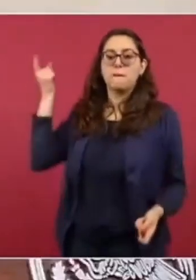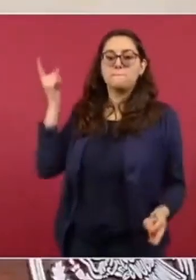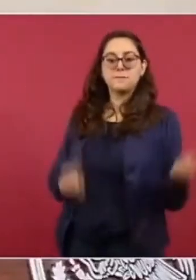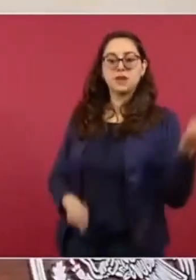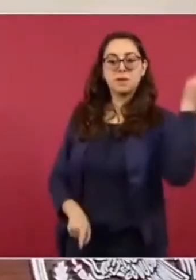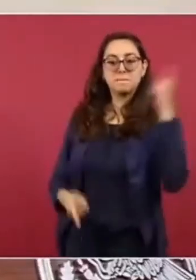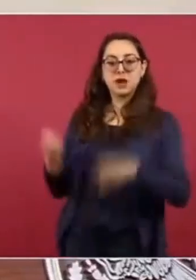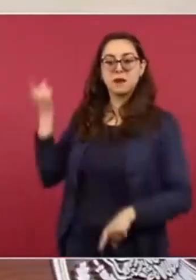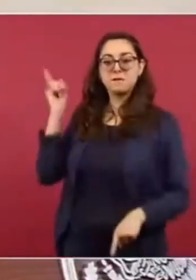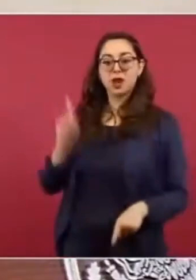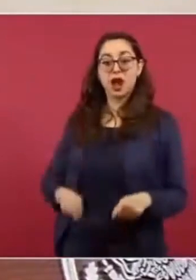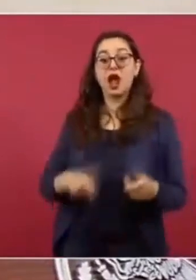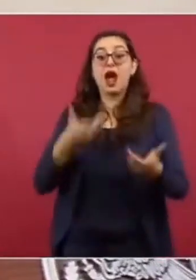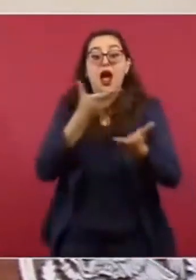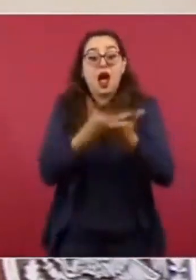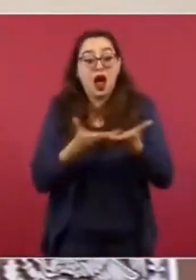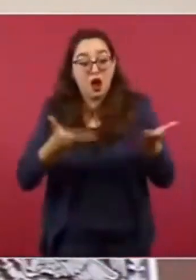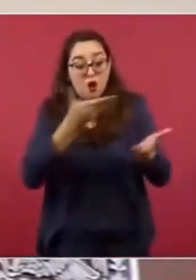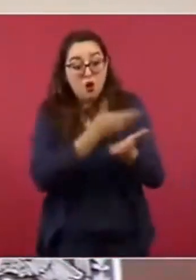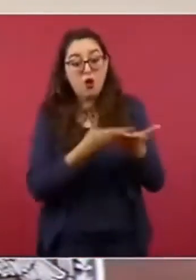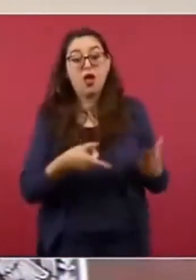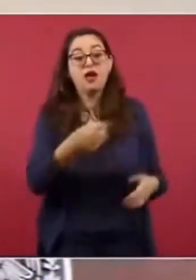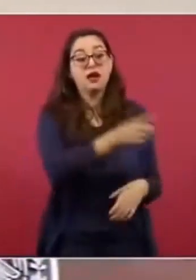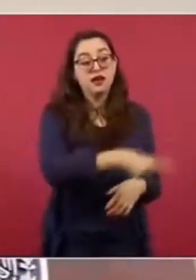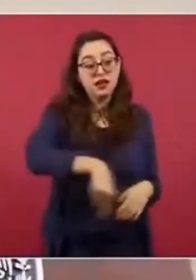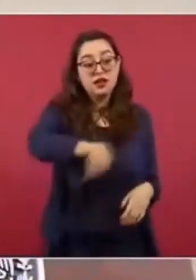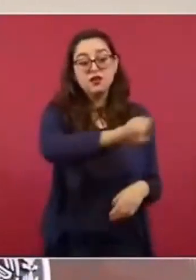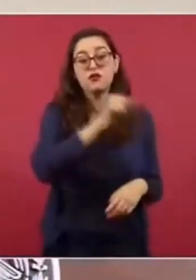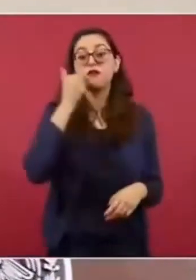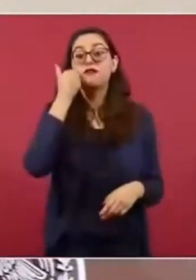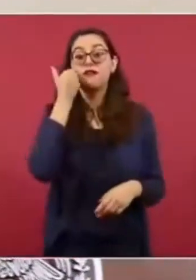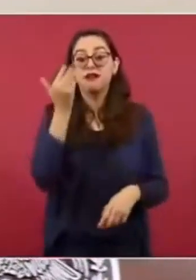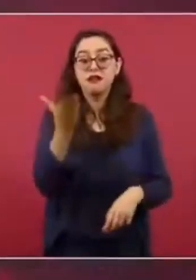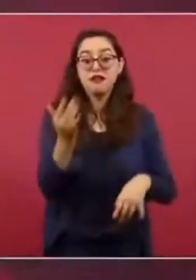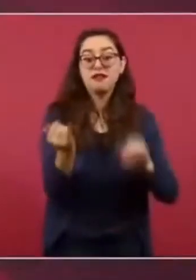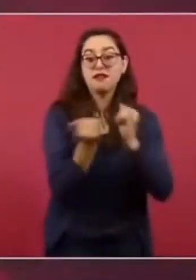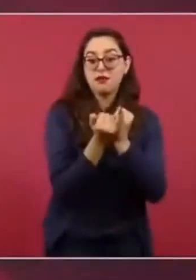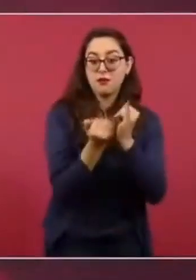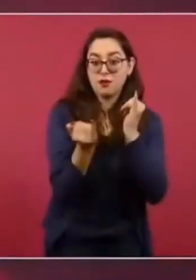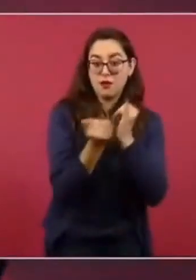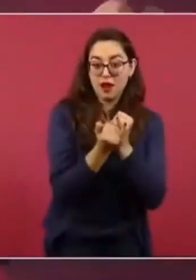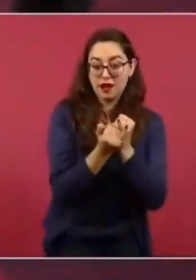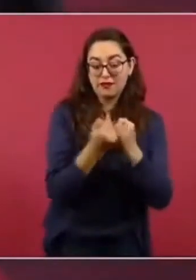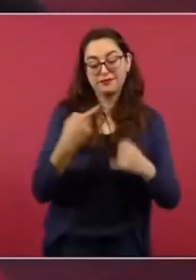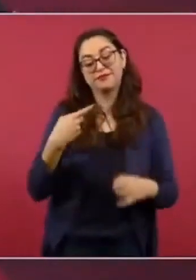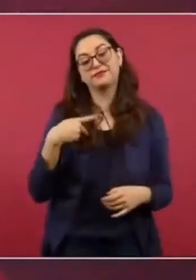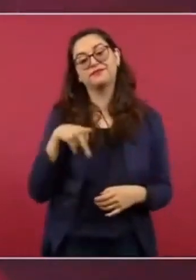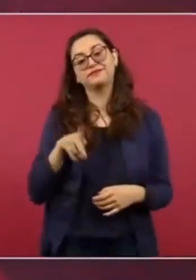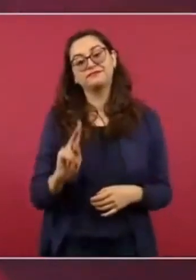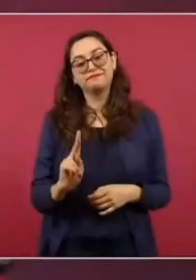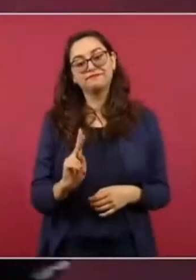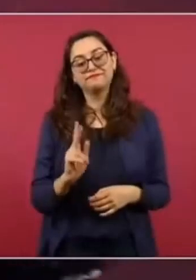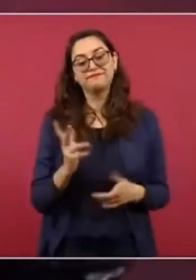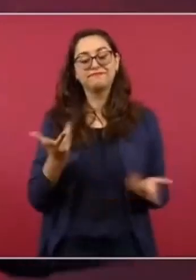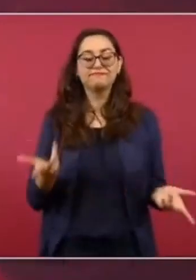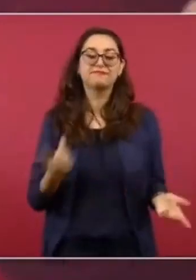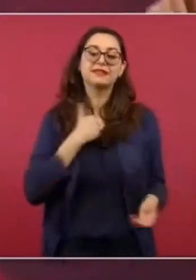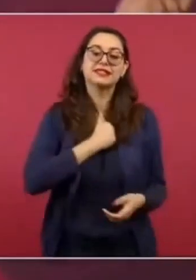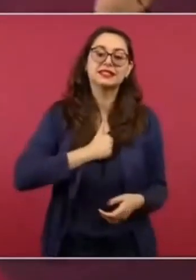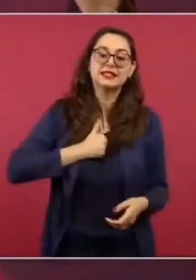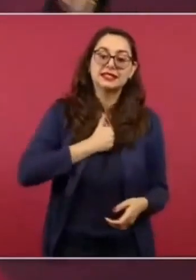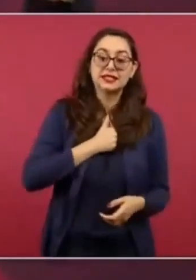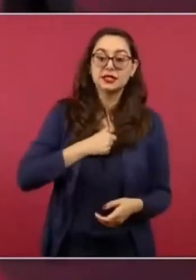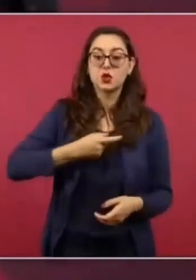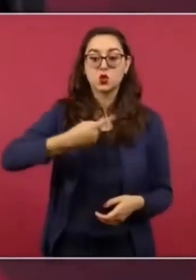Nada más que nosotros tenemos la suerte de que pues